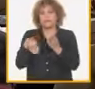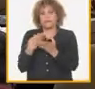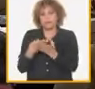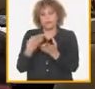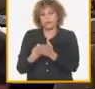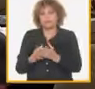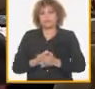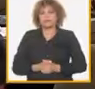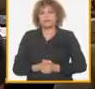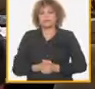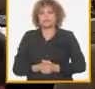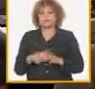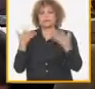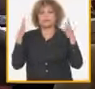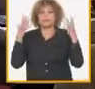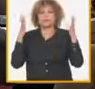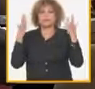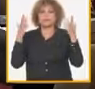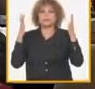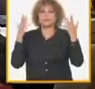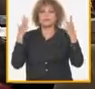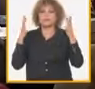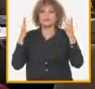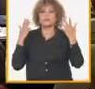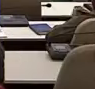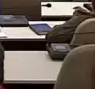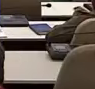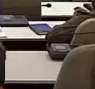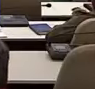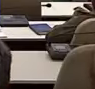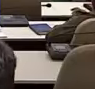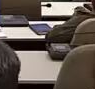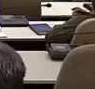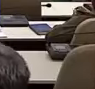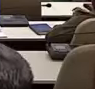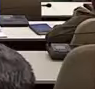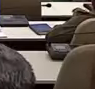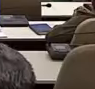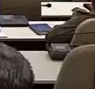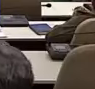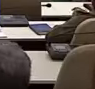acuerdos Gracias.